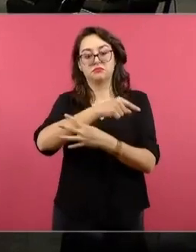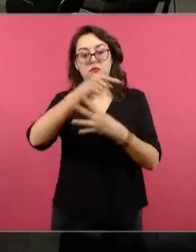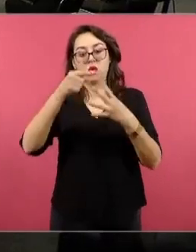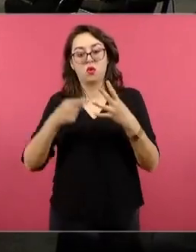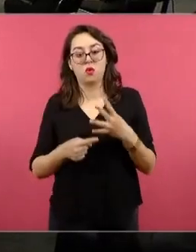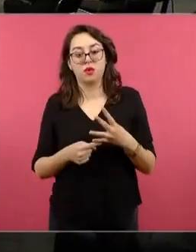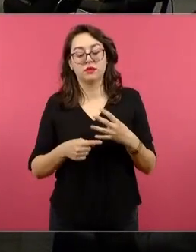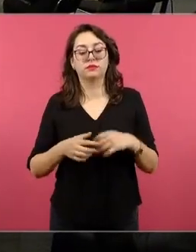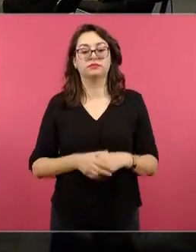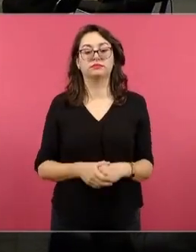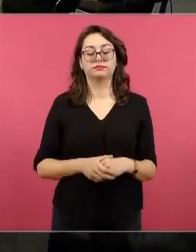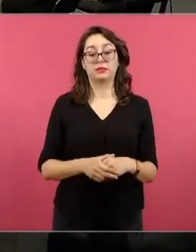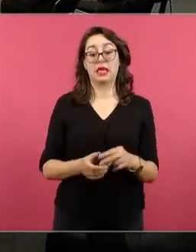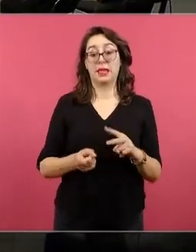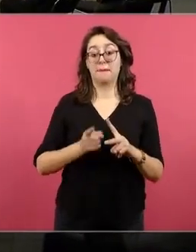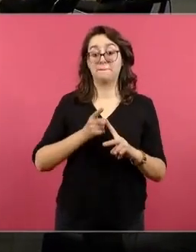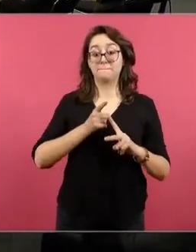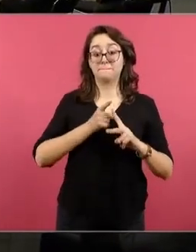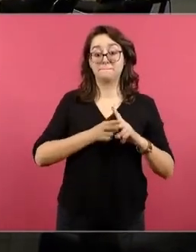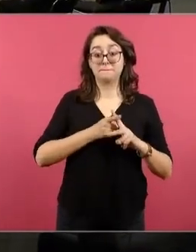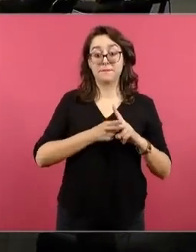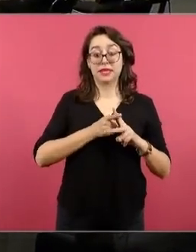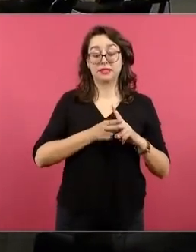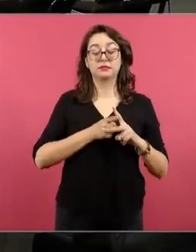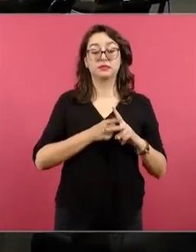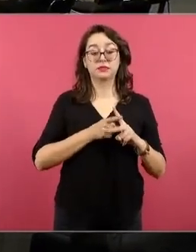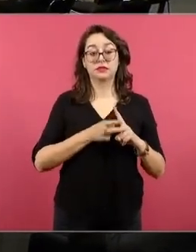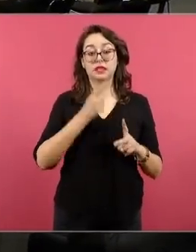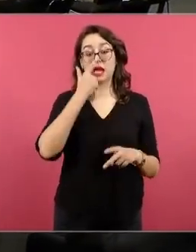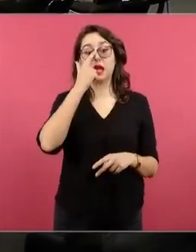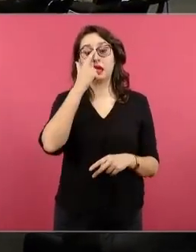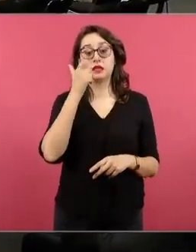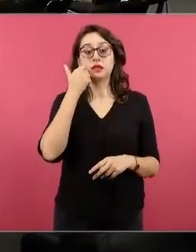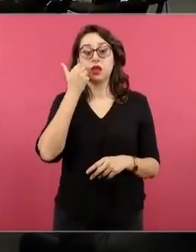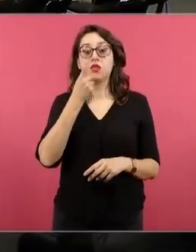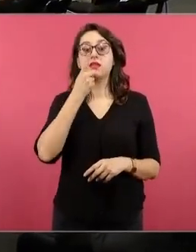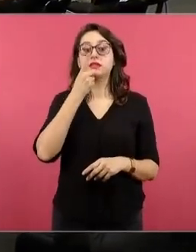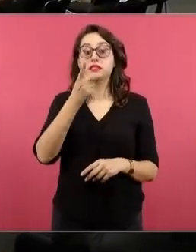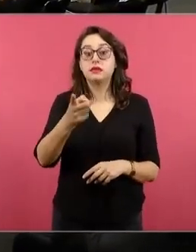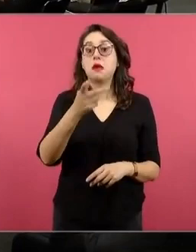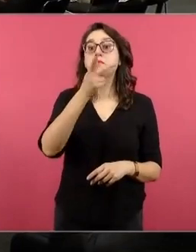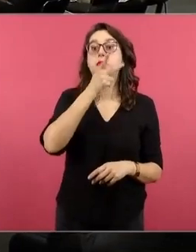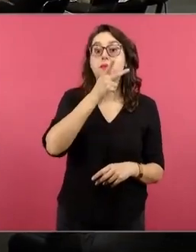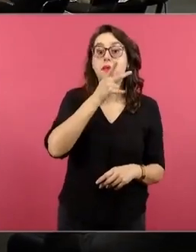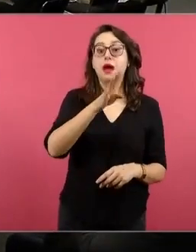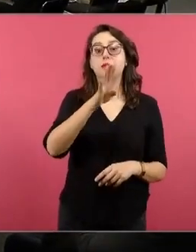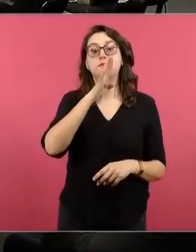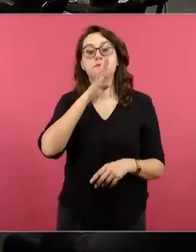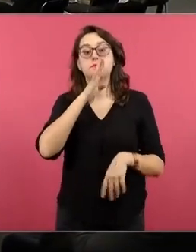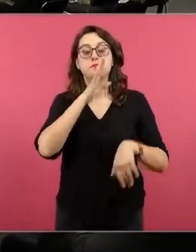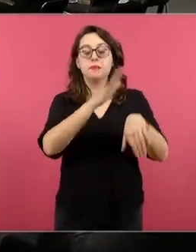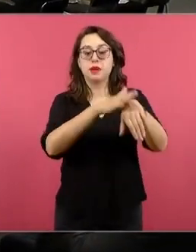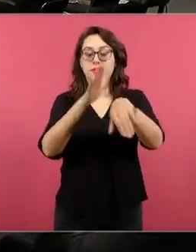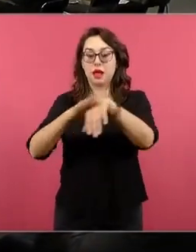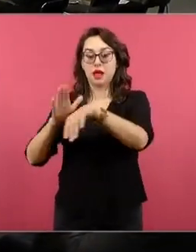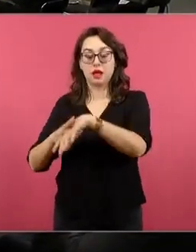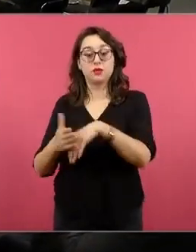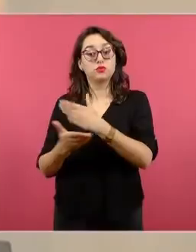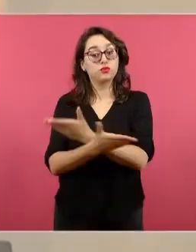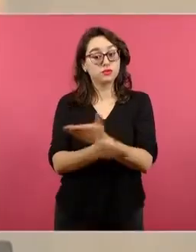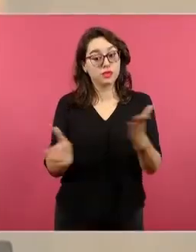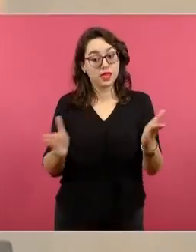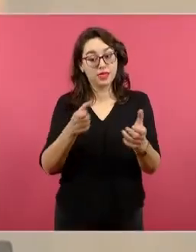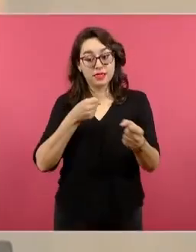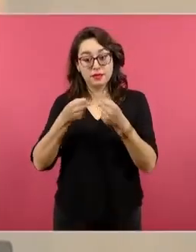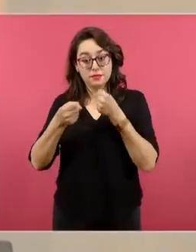tenemos a la matemática. Quiero mencionarles, padres de familia, y ustedes lo saben mejor que nadie, y medios de comunicación, todos